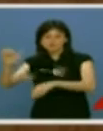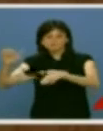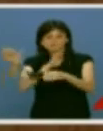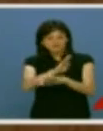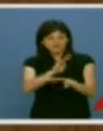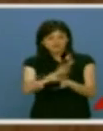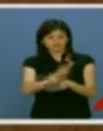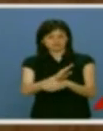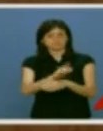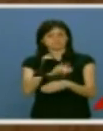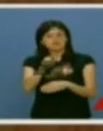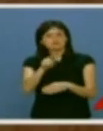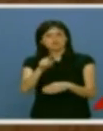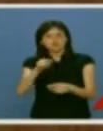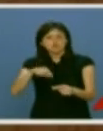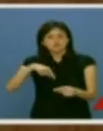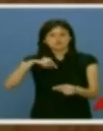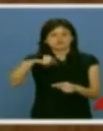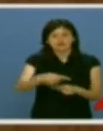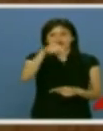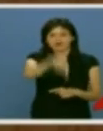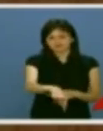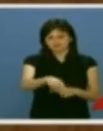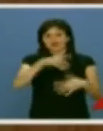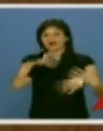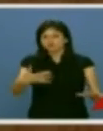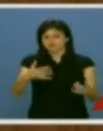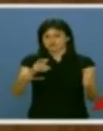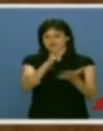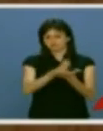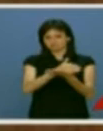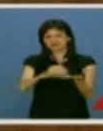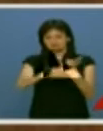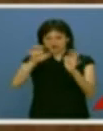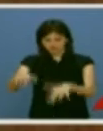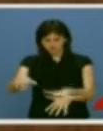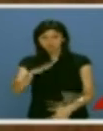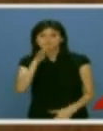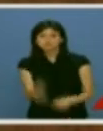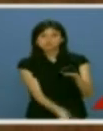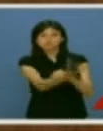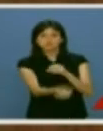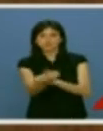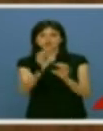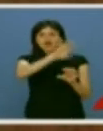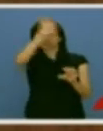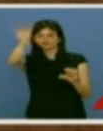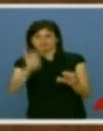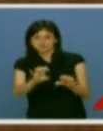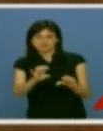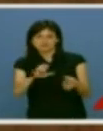mismo, desemboca aquí y ahora, en esta comunidad autónoma. Para eso se crearon las autonomías, para